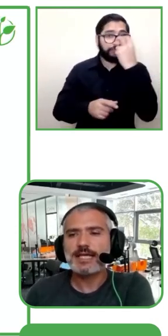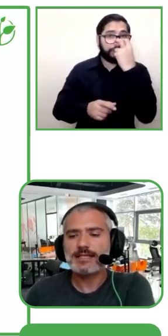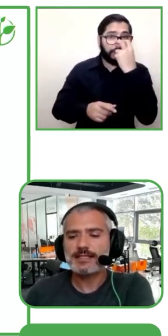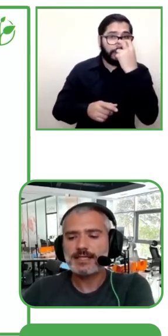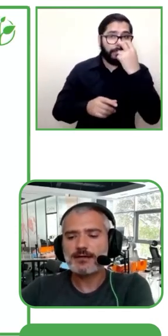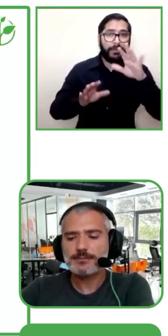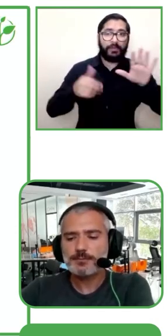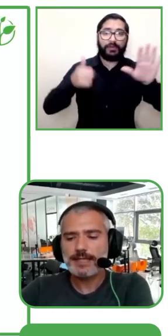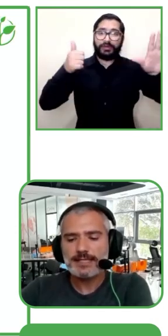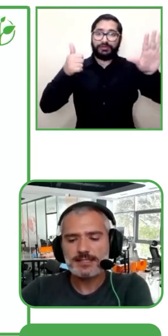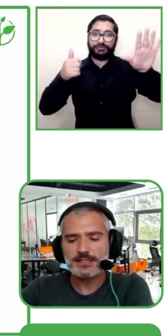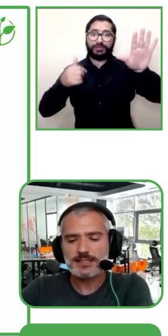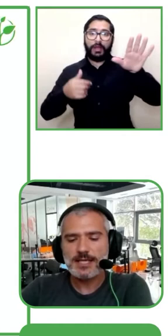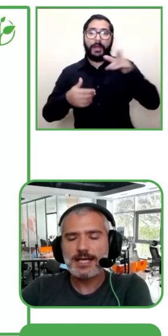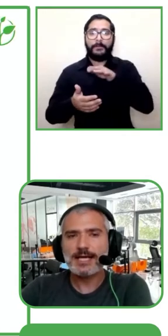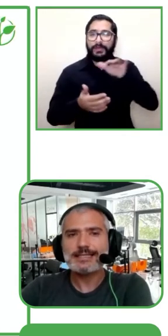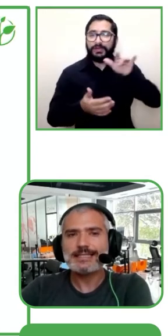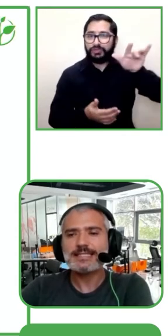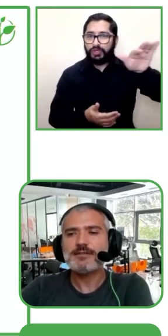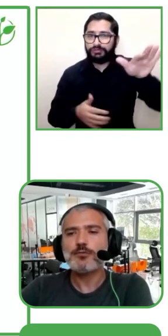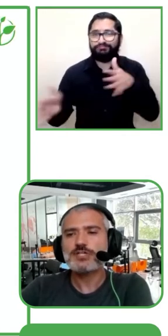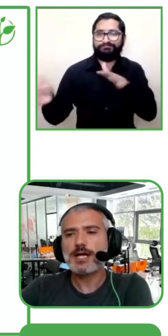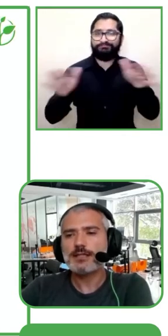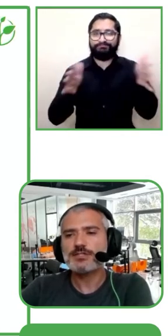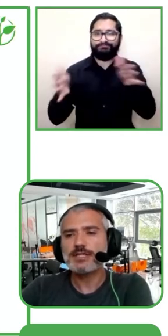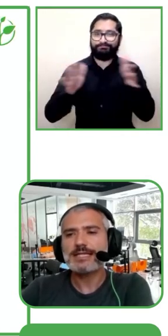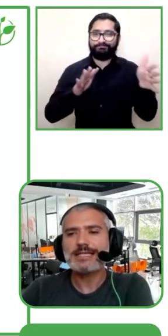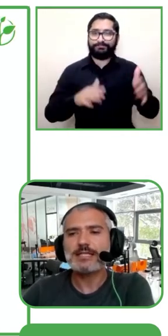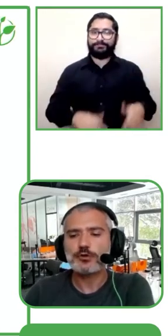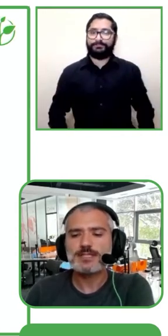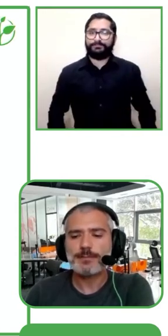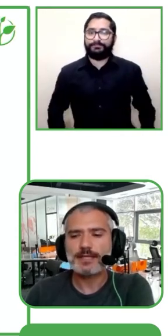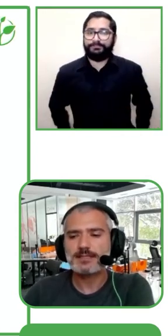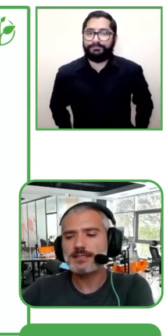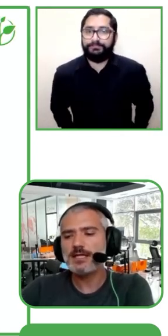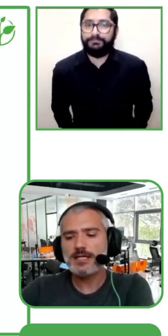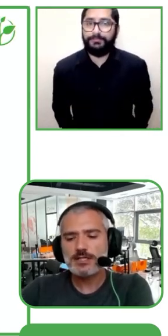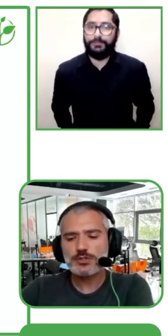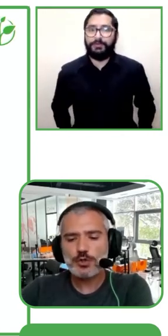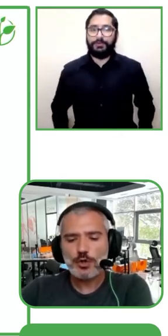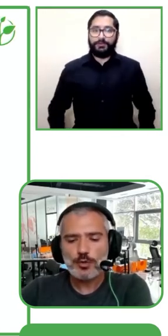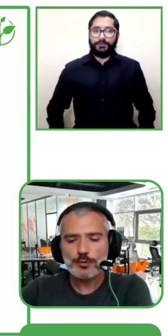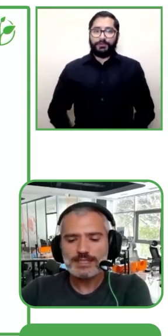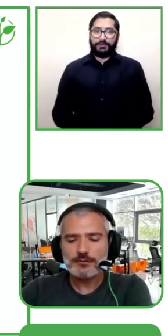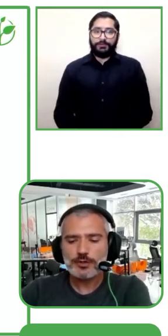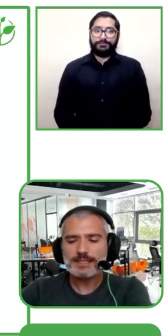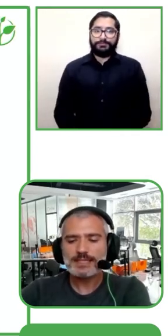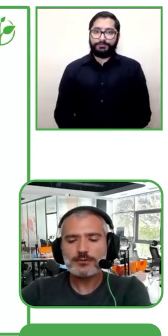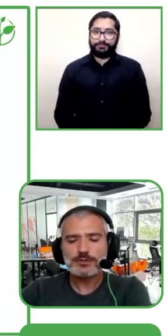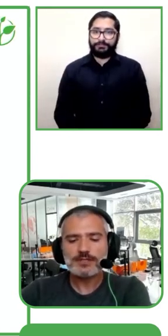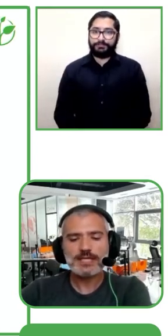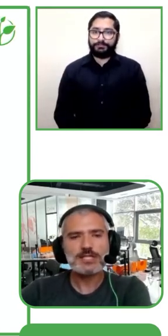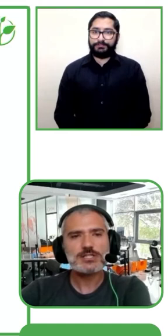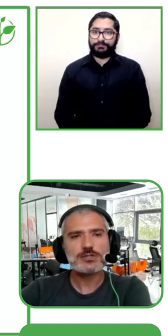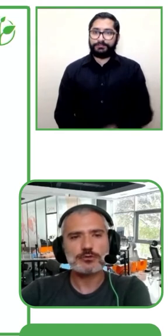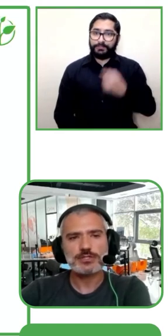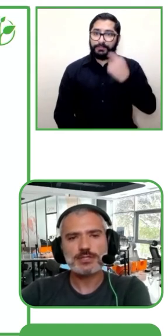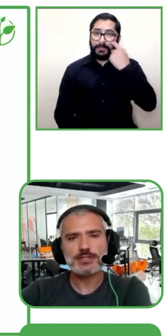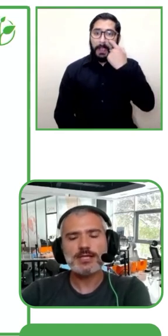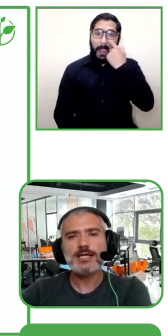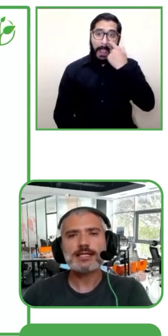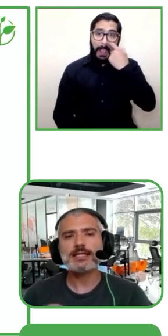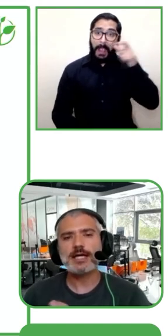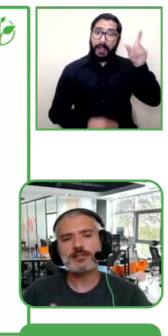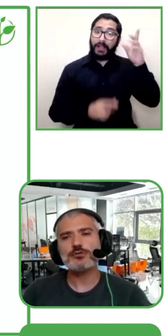de personas con discapacidad visual total que presentan